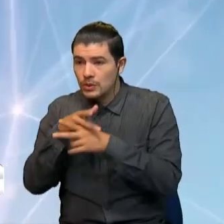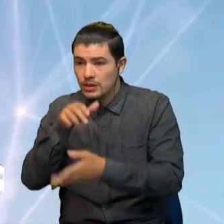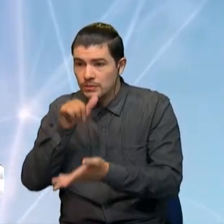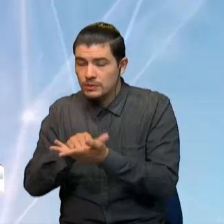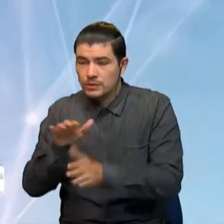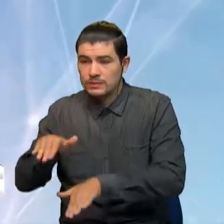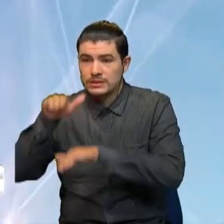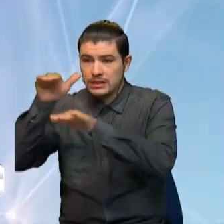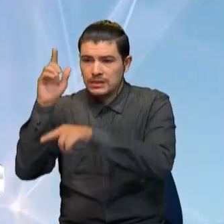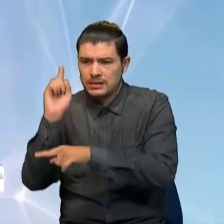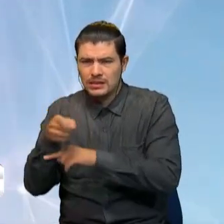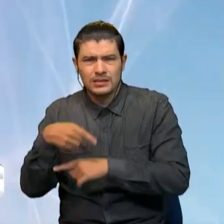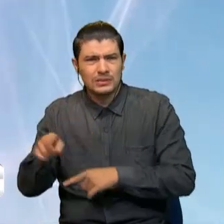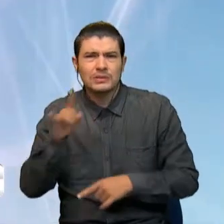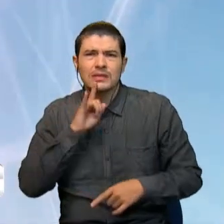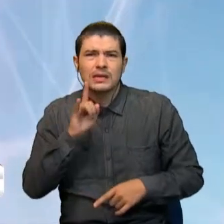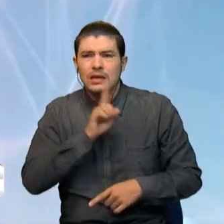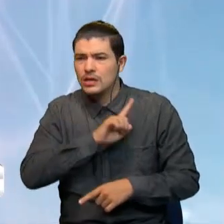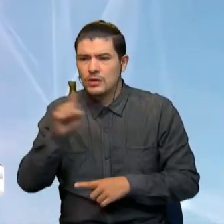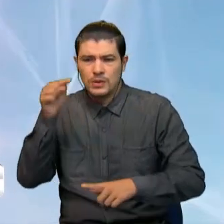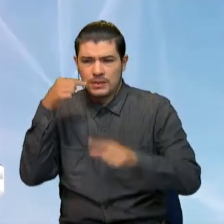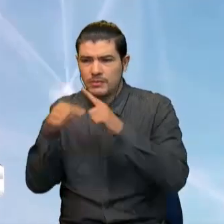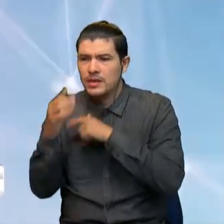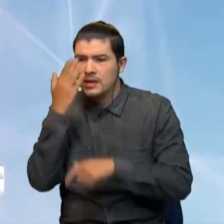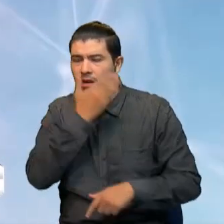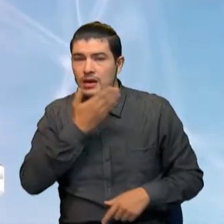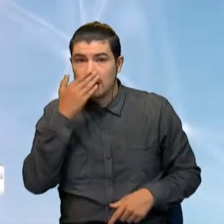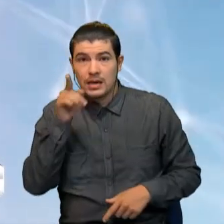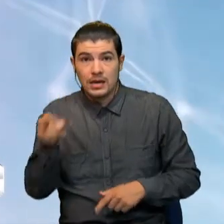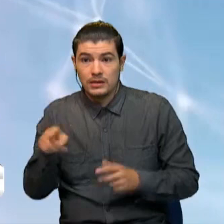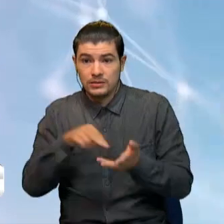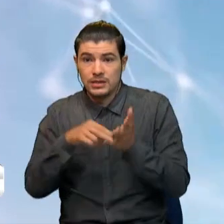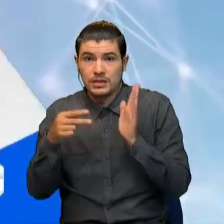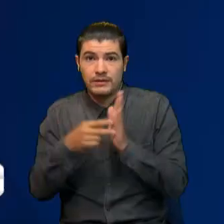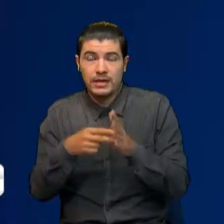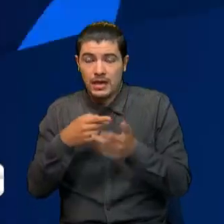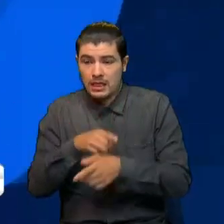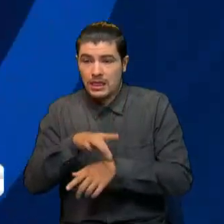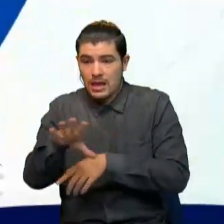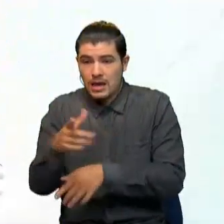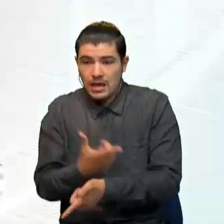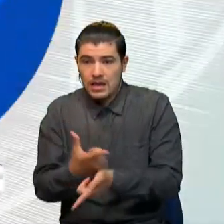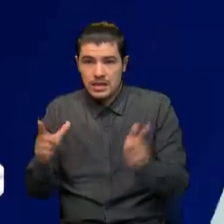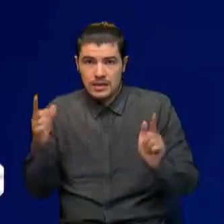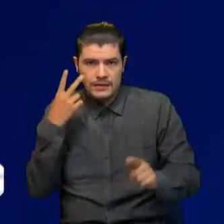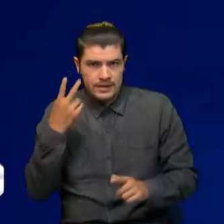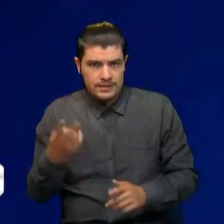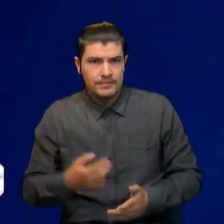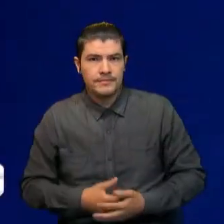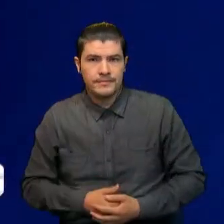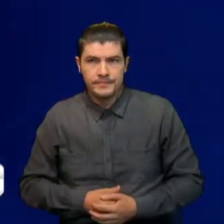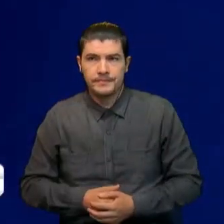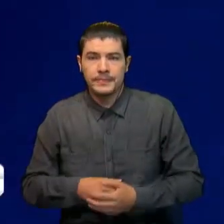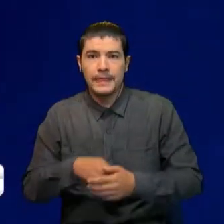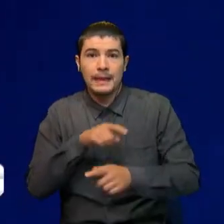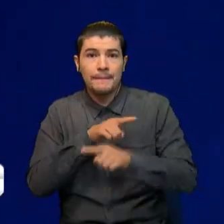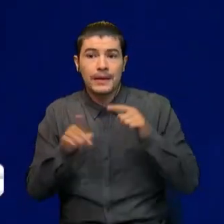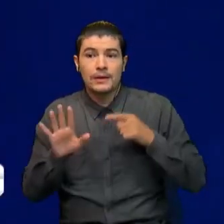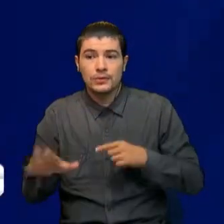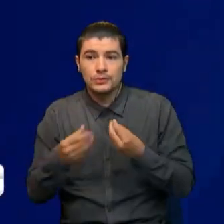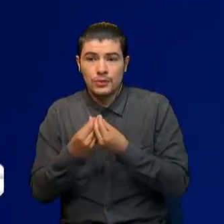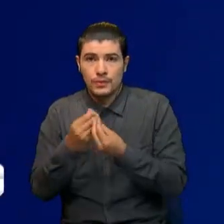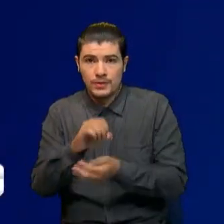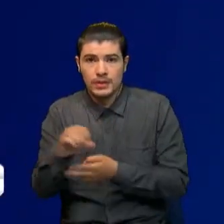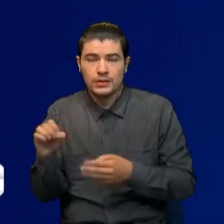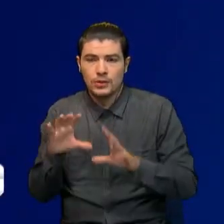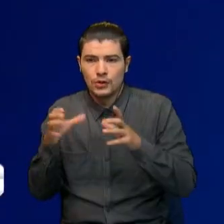congresista. Estados Unidos no enviará más pruebas y ello puede significar que quede en libertad. Sin embargo, sus compañeros